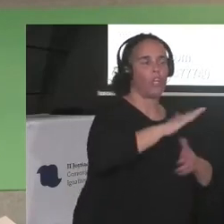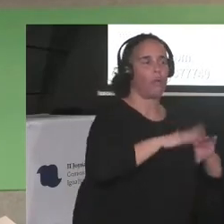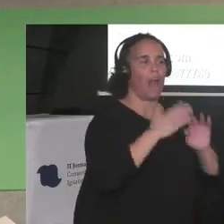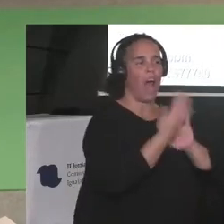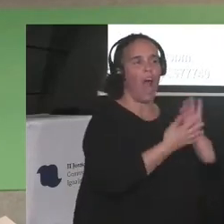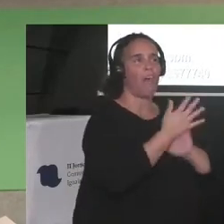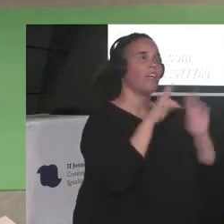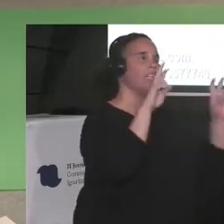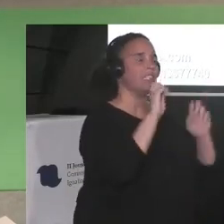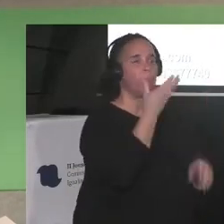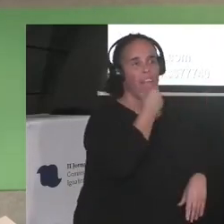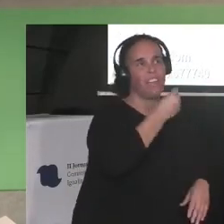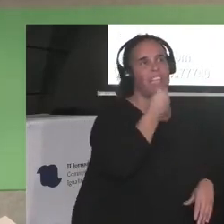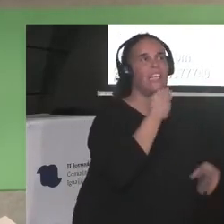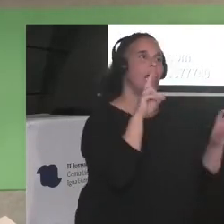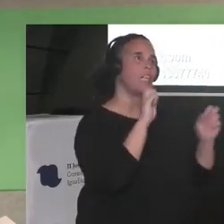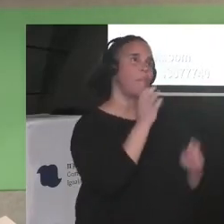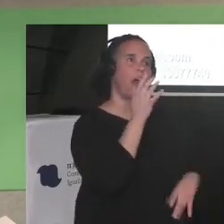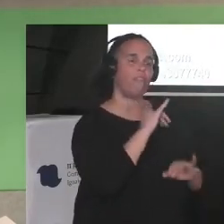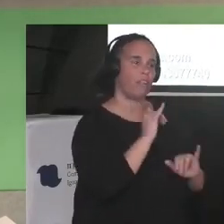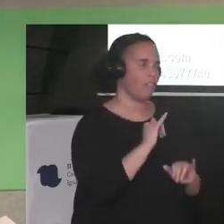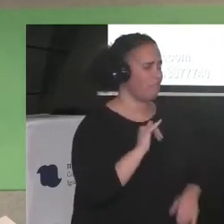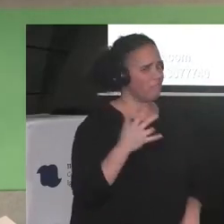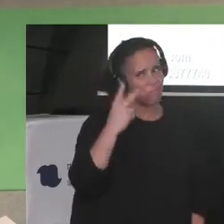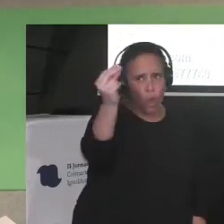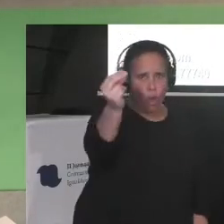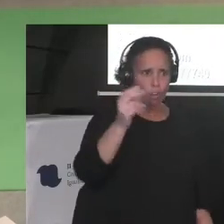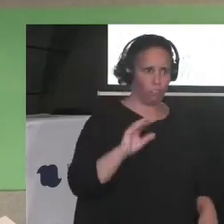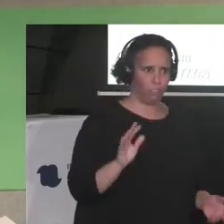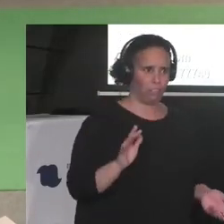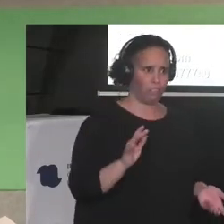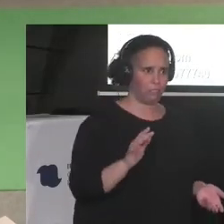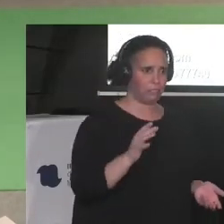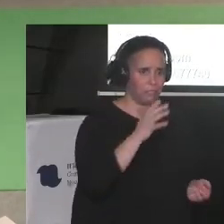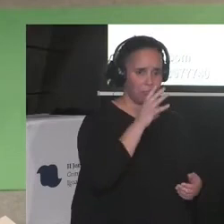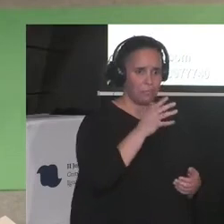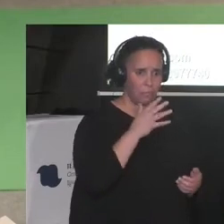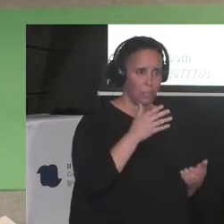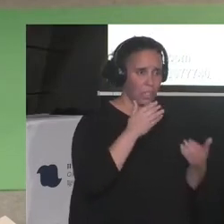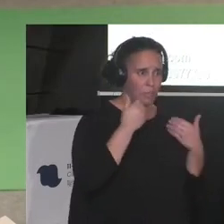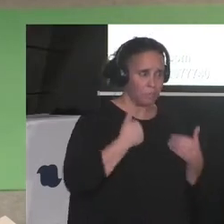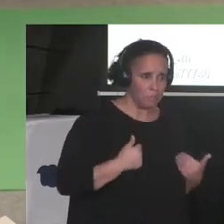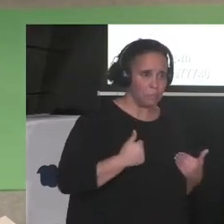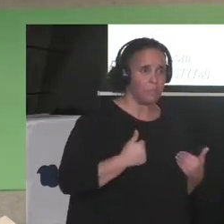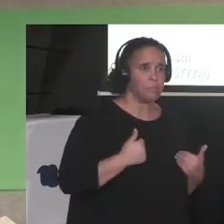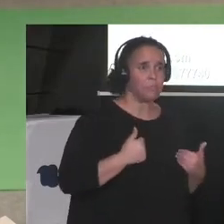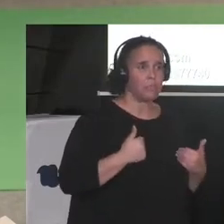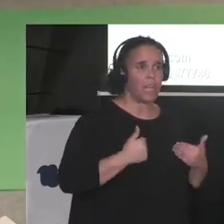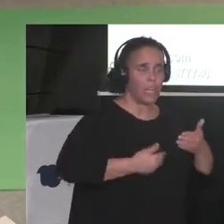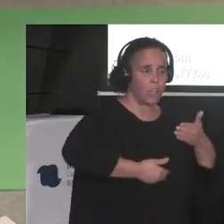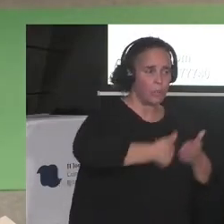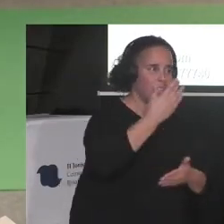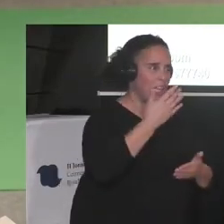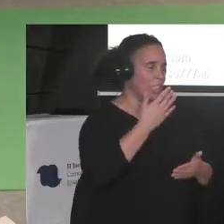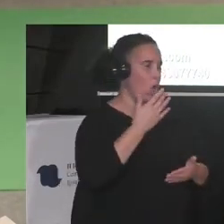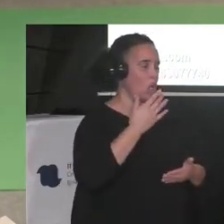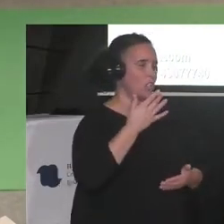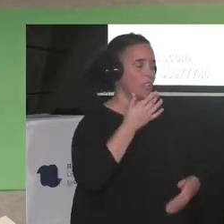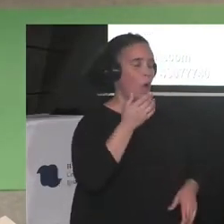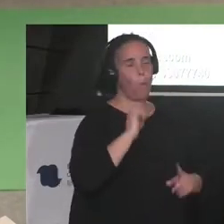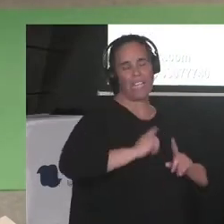cuerpos no blancos son noticias solo en tanto criminales, en tanto raras avis, en tanto supersexis,